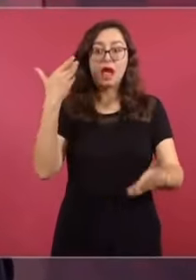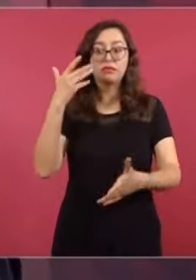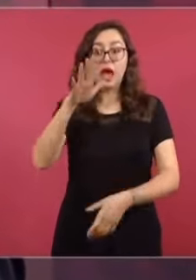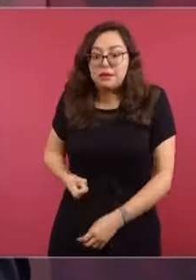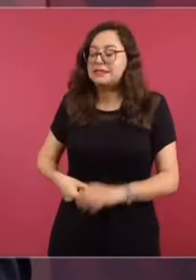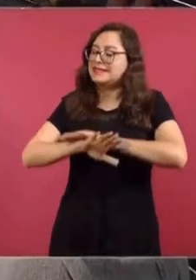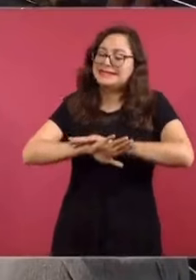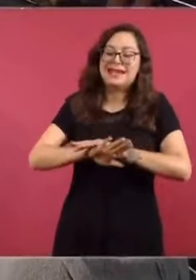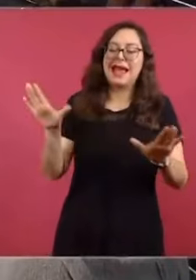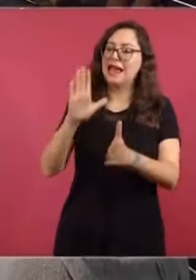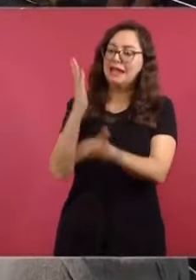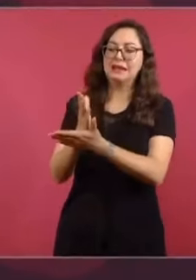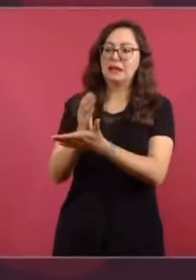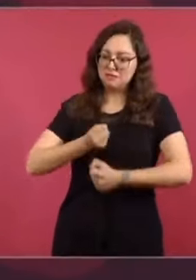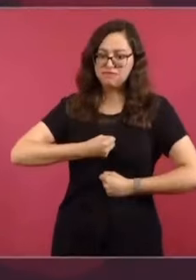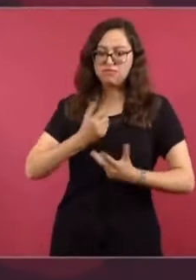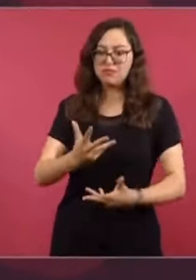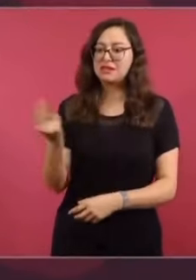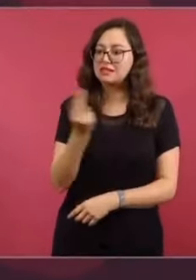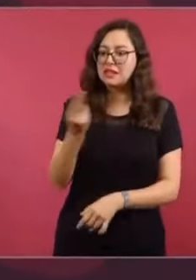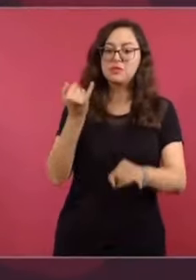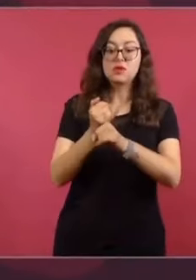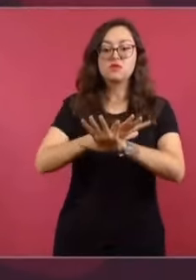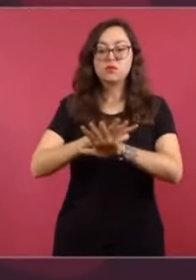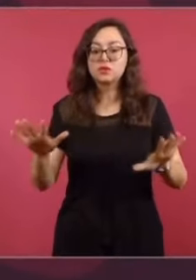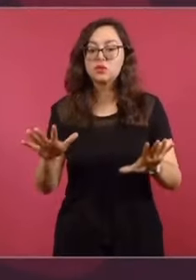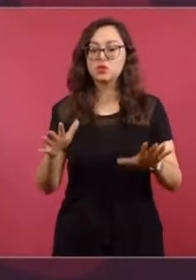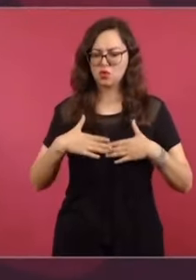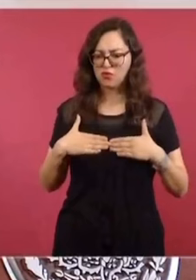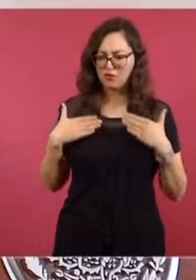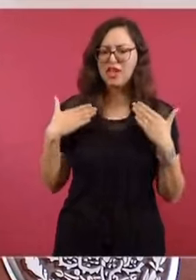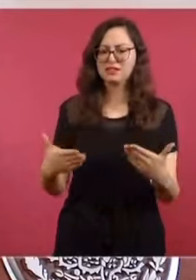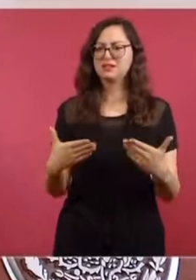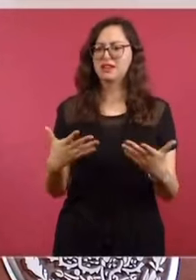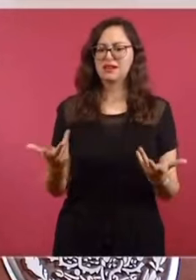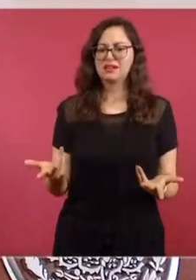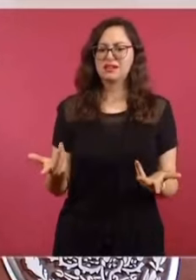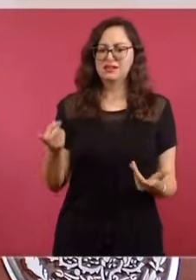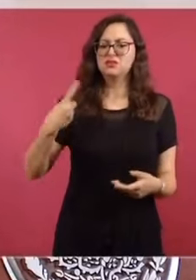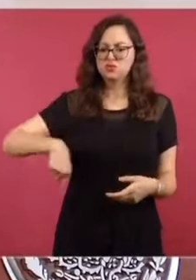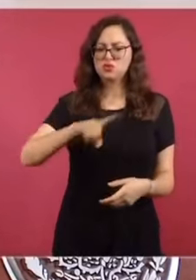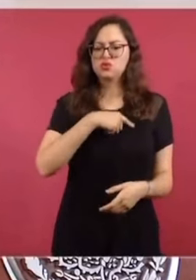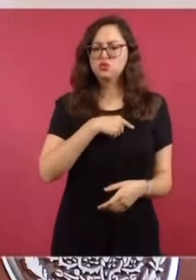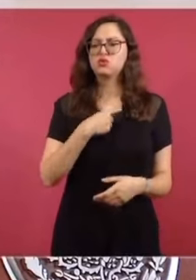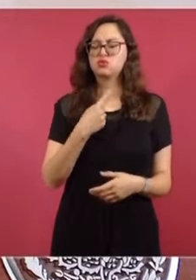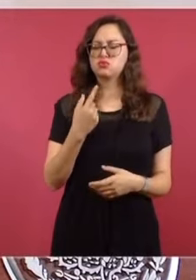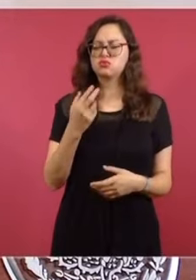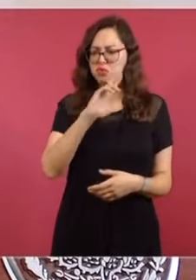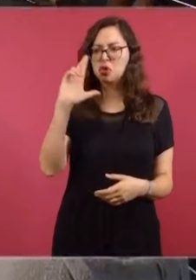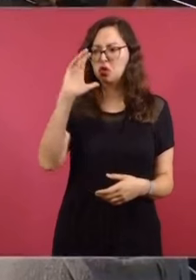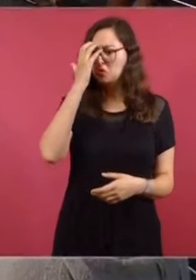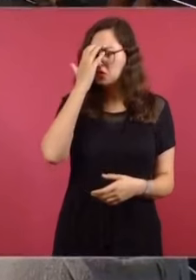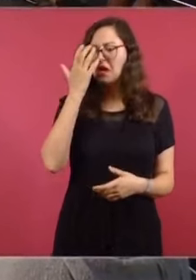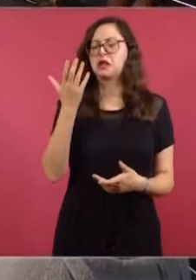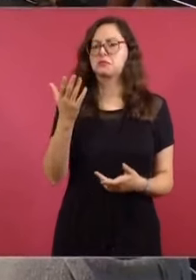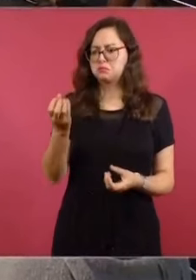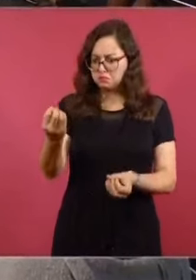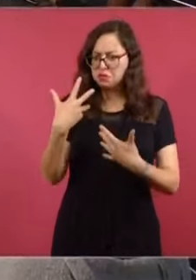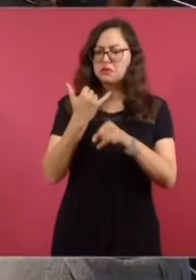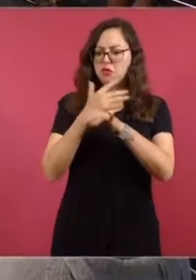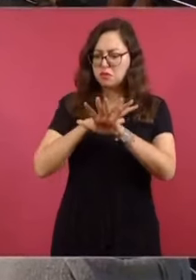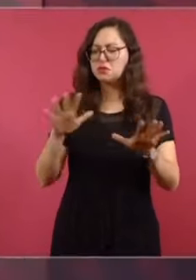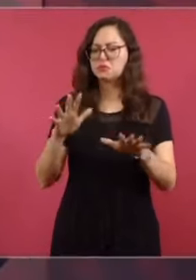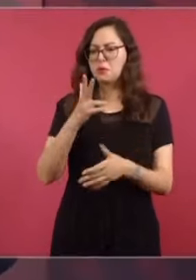llamado pacto de silencio. Que nos ayuden y que tengan confianza que vamos nosotros a reconocer su participación,